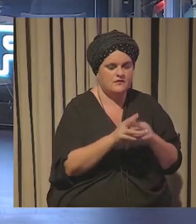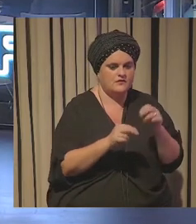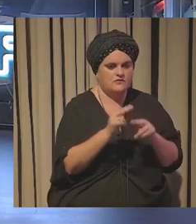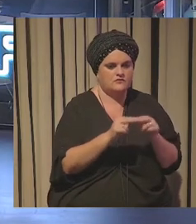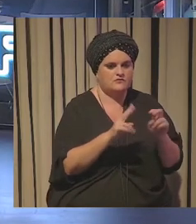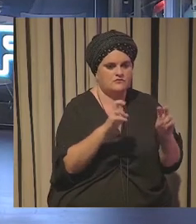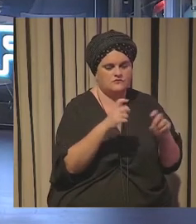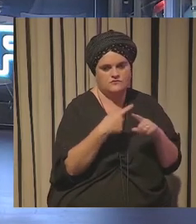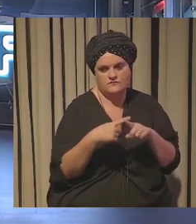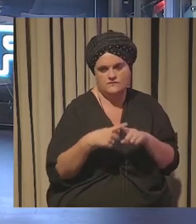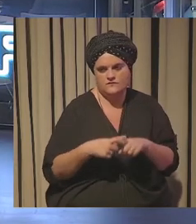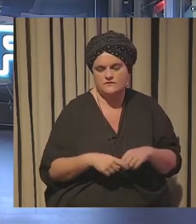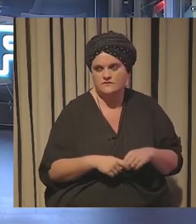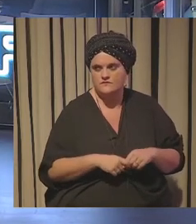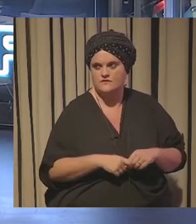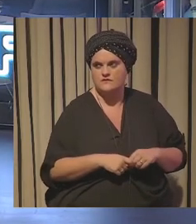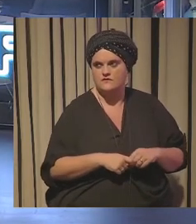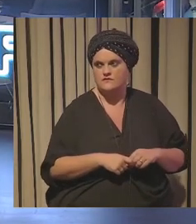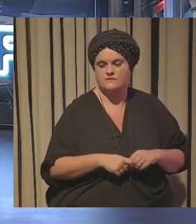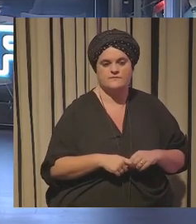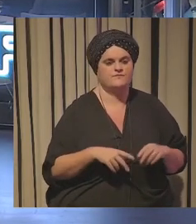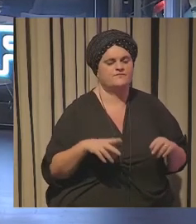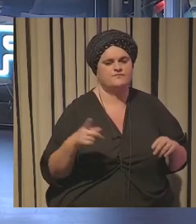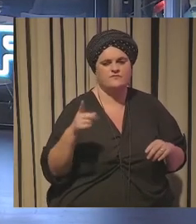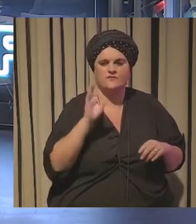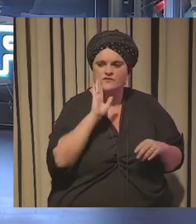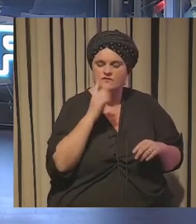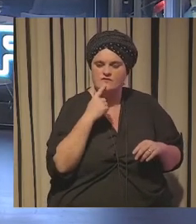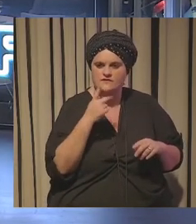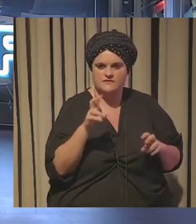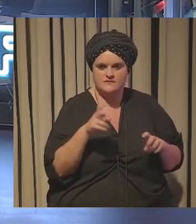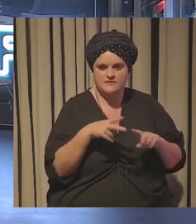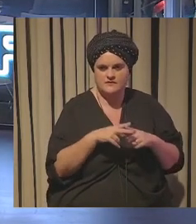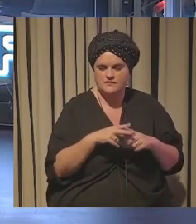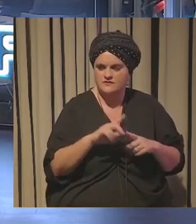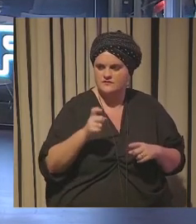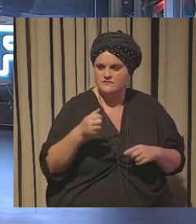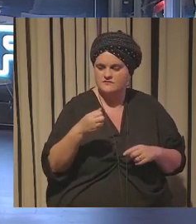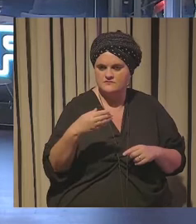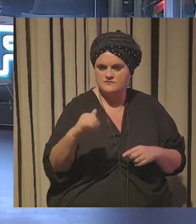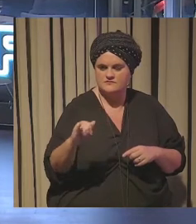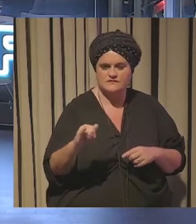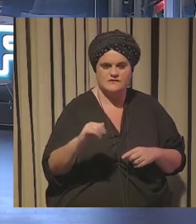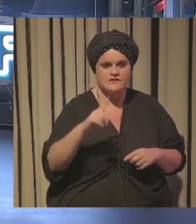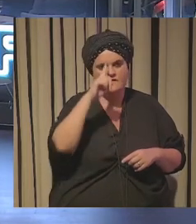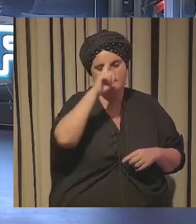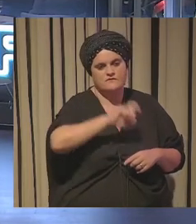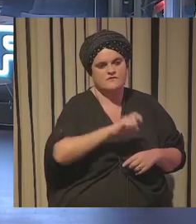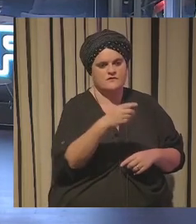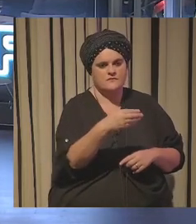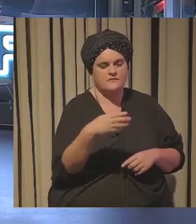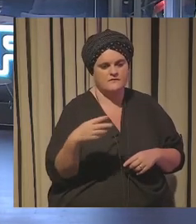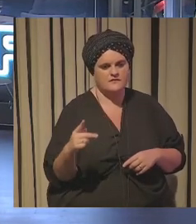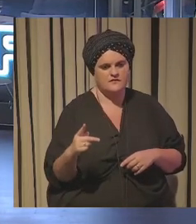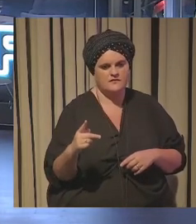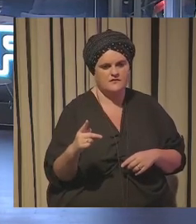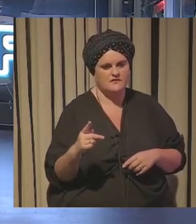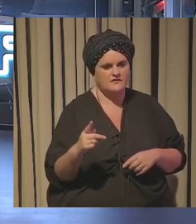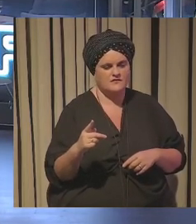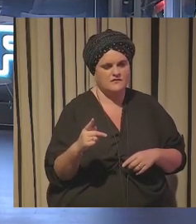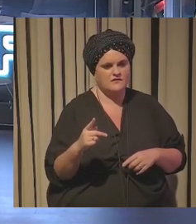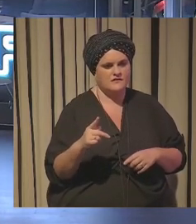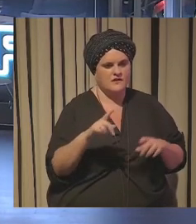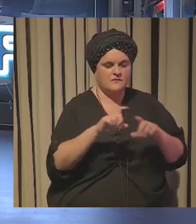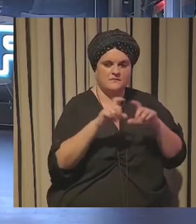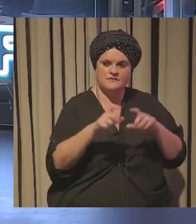desde luego y mencionabas el tema de las herramientas Xavi como vemos desde la Fundación BBK esas tendencias que puedan ayudar a